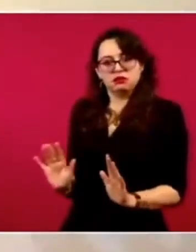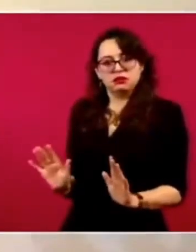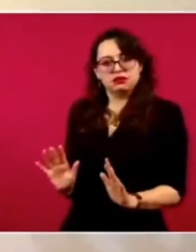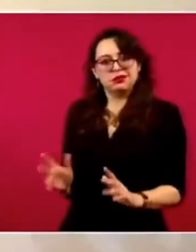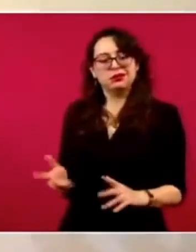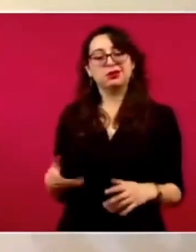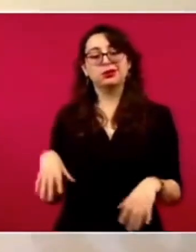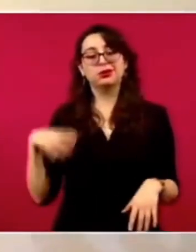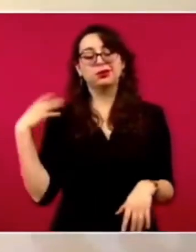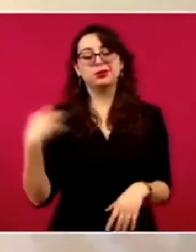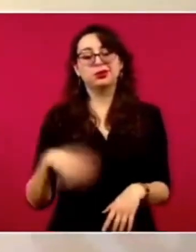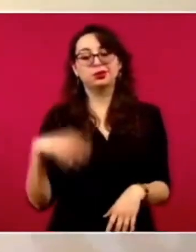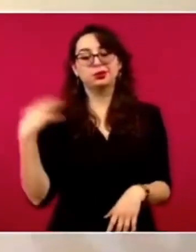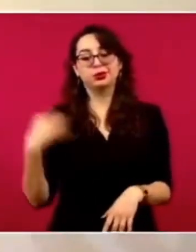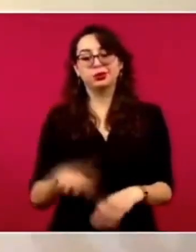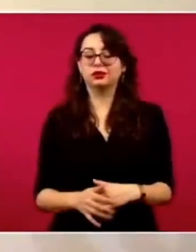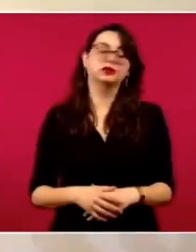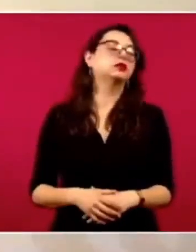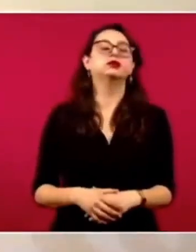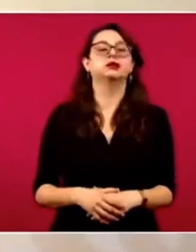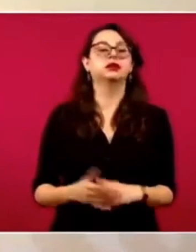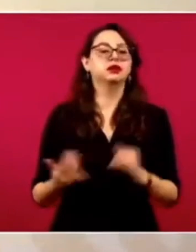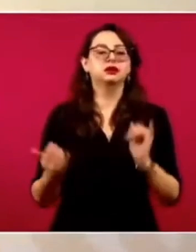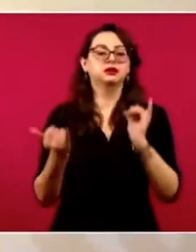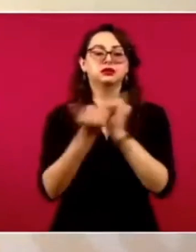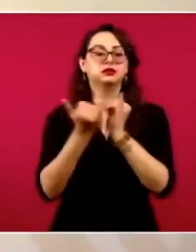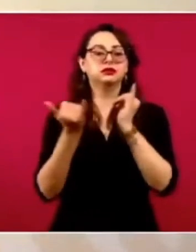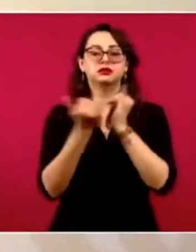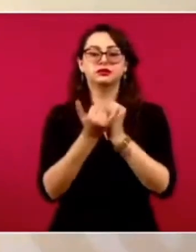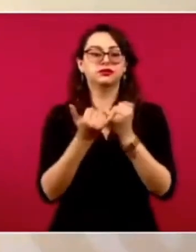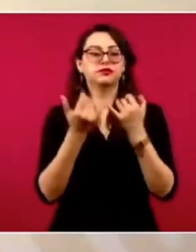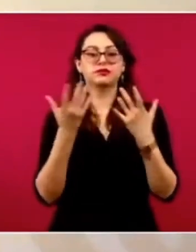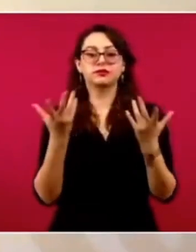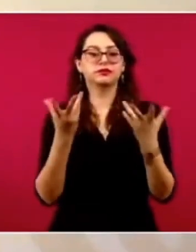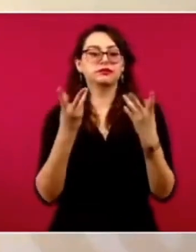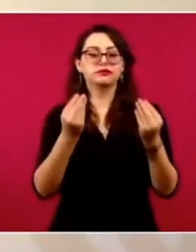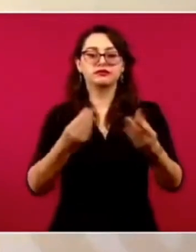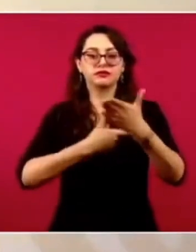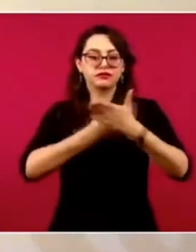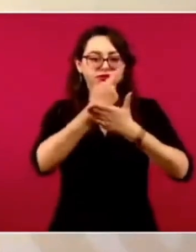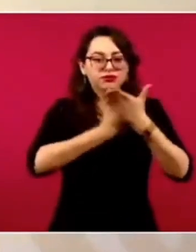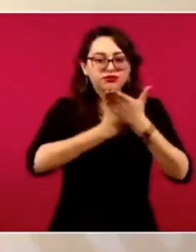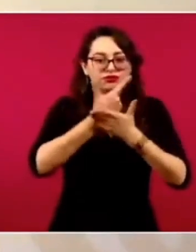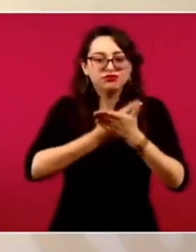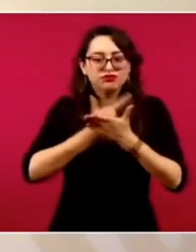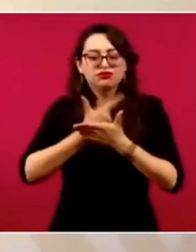y despachos para